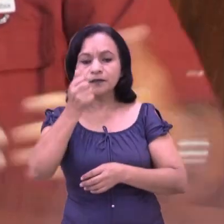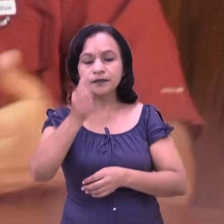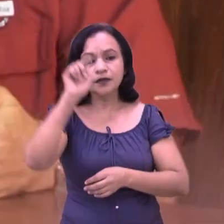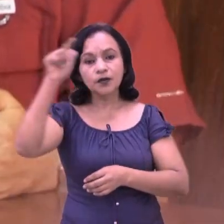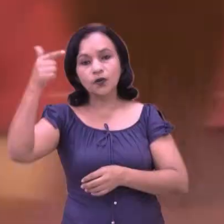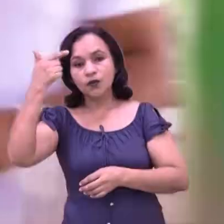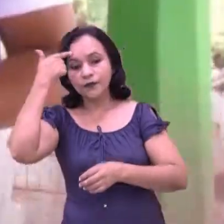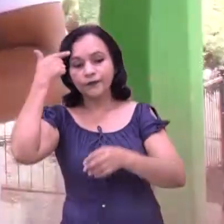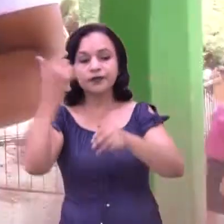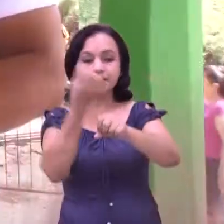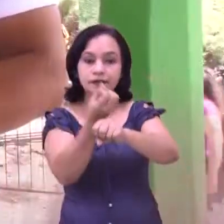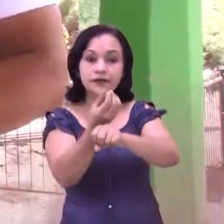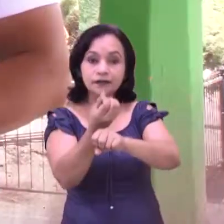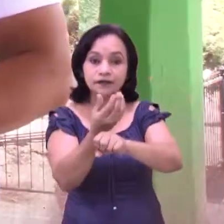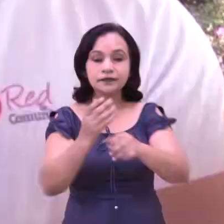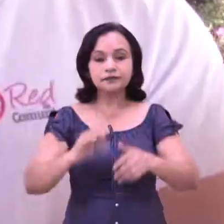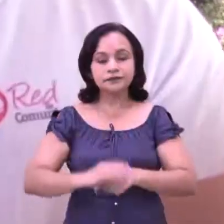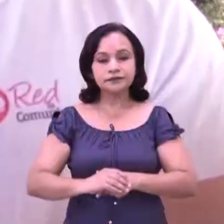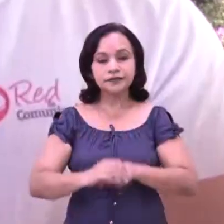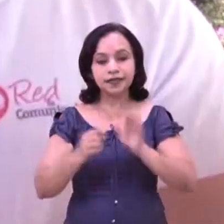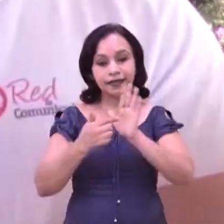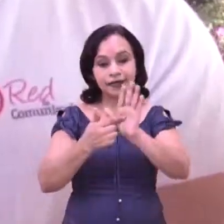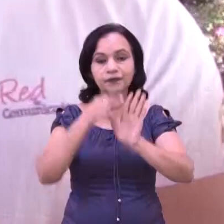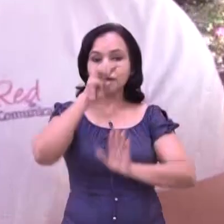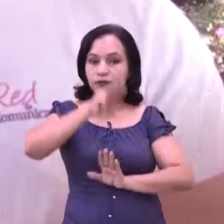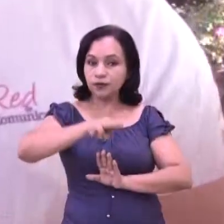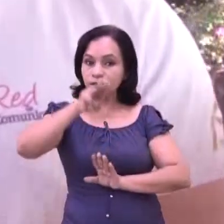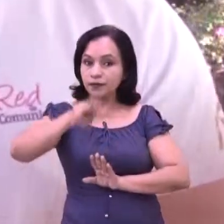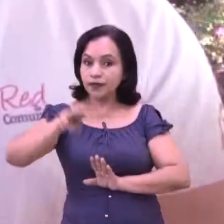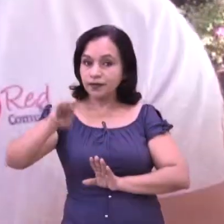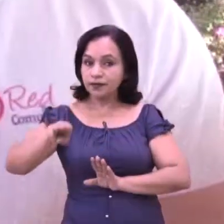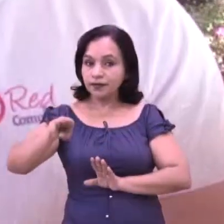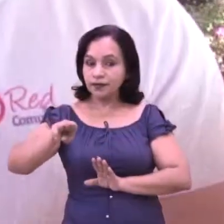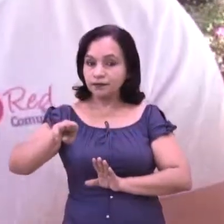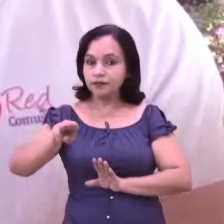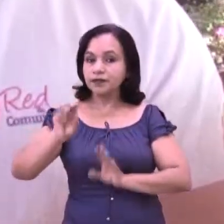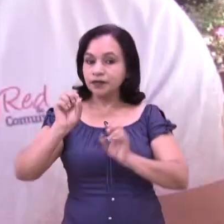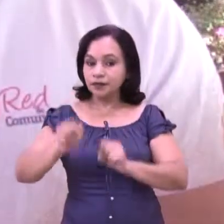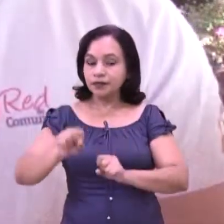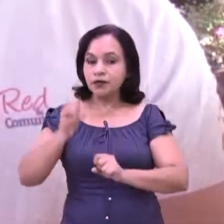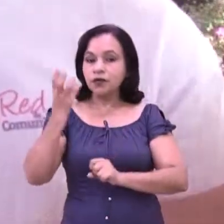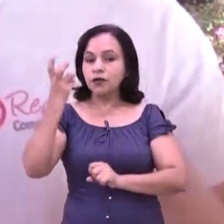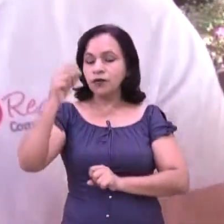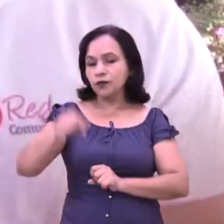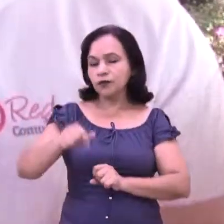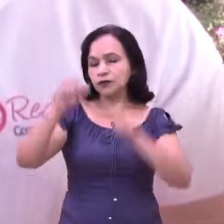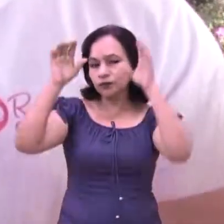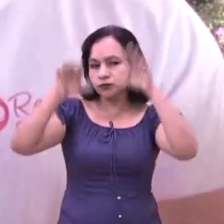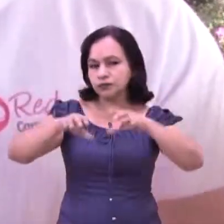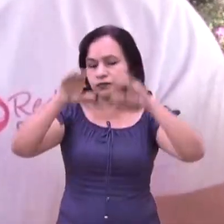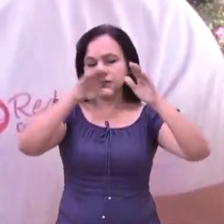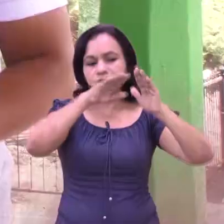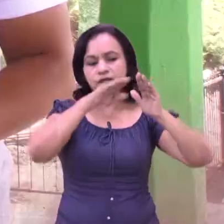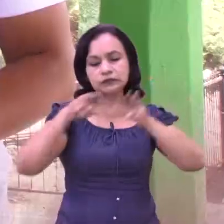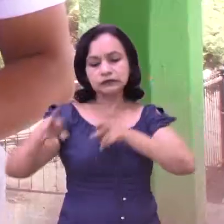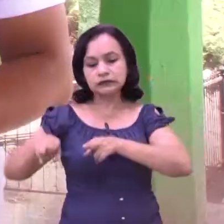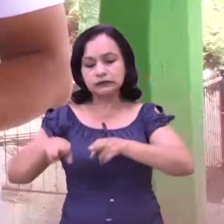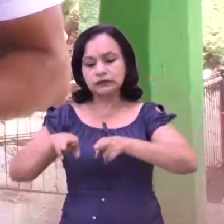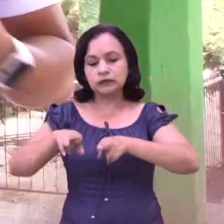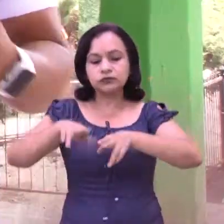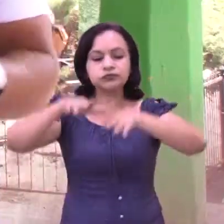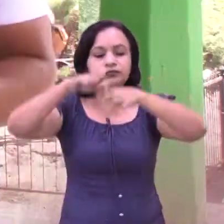municipales. Por ejemplo, en Matagalpa es común que para las fechas de lluvia se laven algunos ríos, algunos cauces.